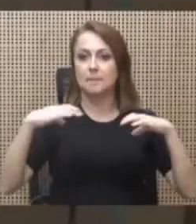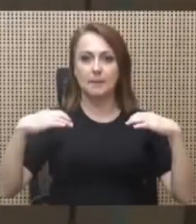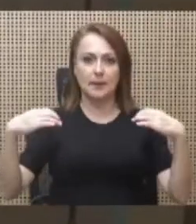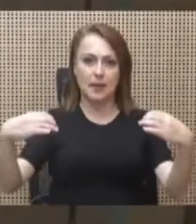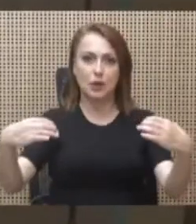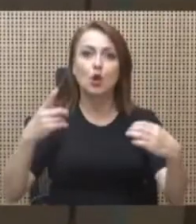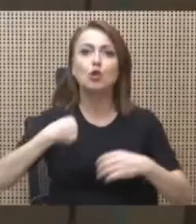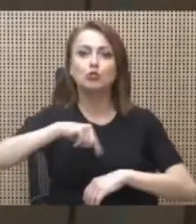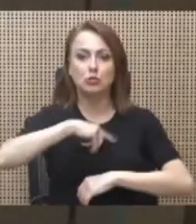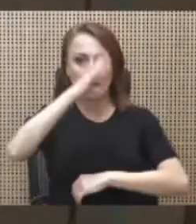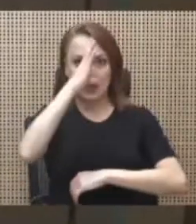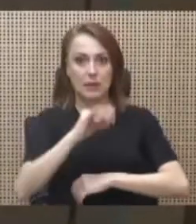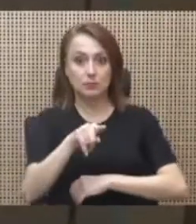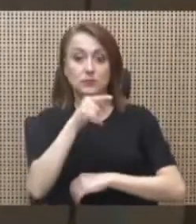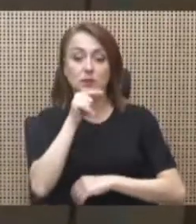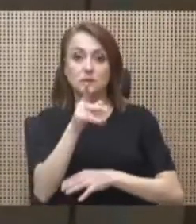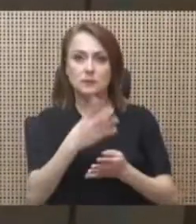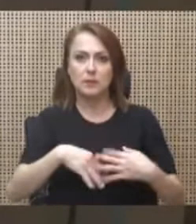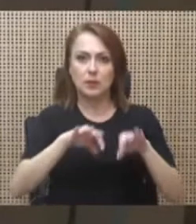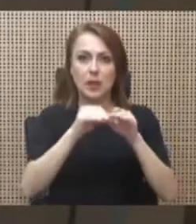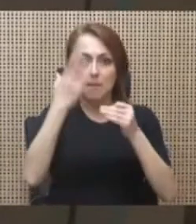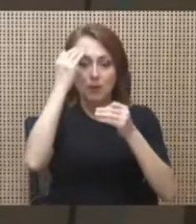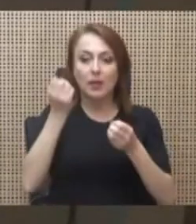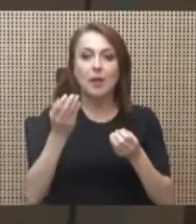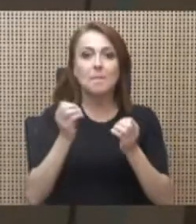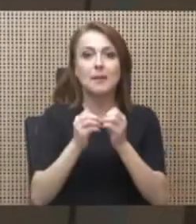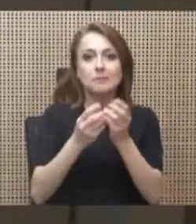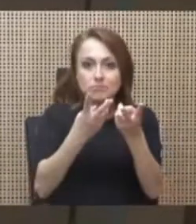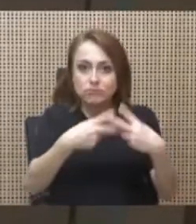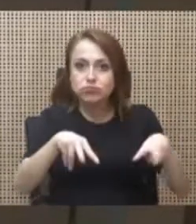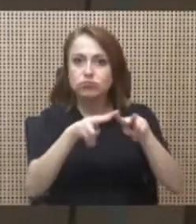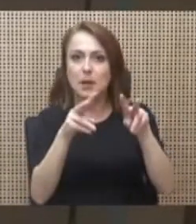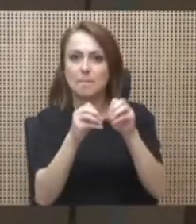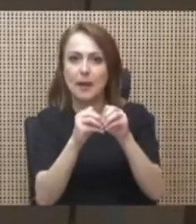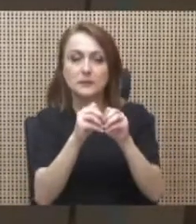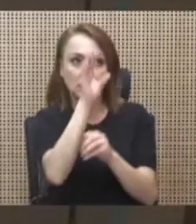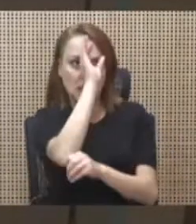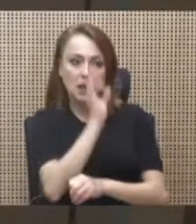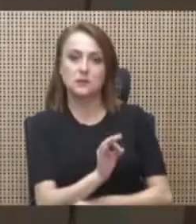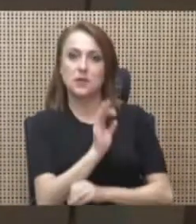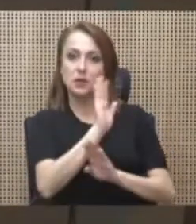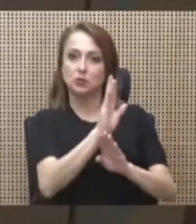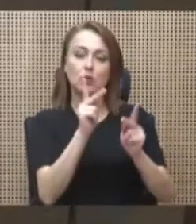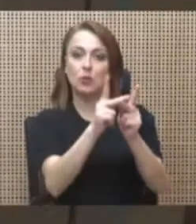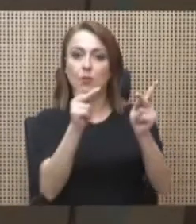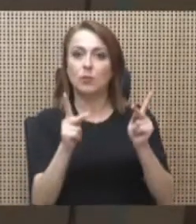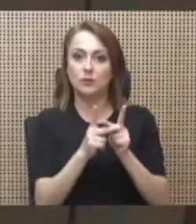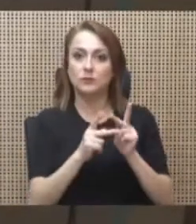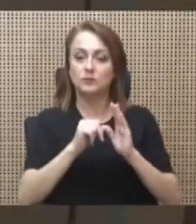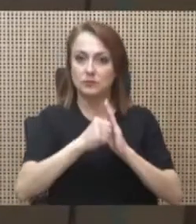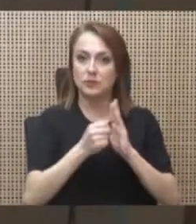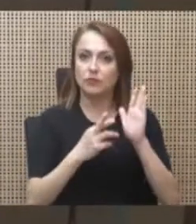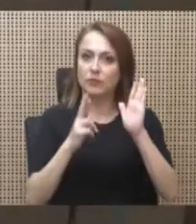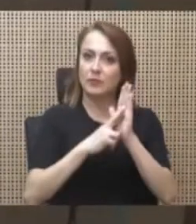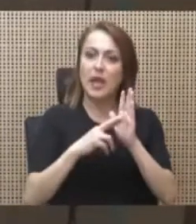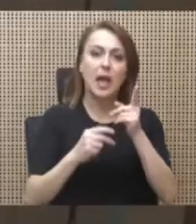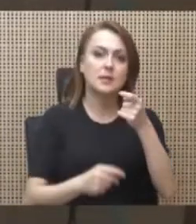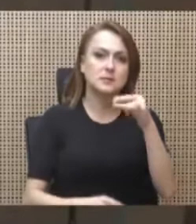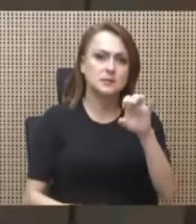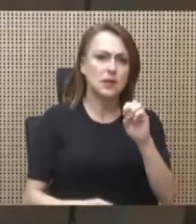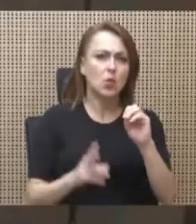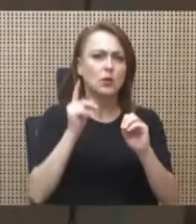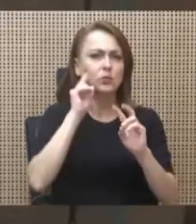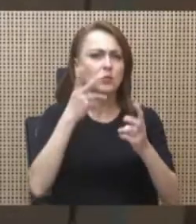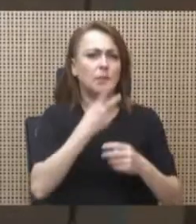Creemos que es importante porque eso le va a dar más validez, eso le va a dar más legitimidad a su cargo. Y le reitero, doña Angie, aquí no hay ningún tema